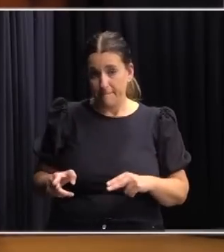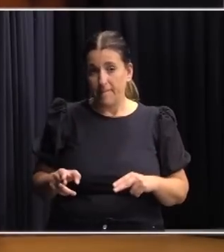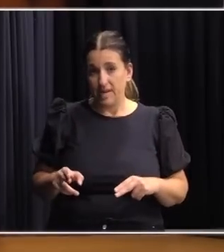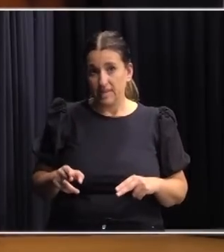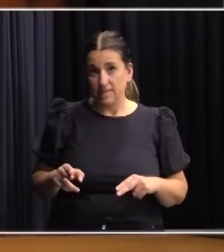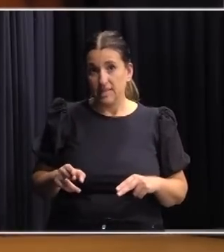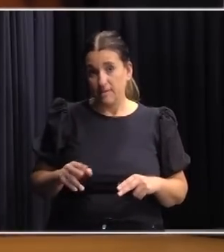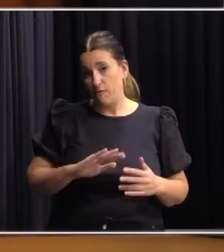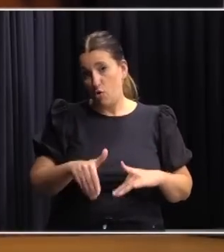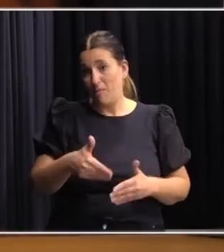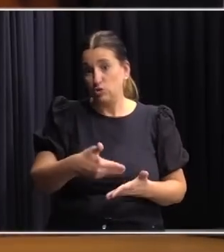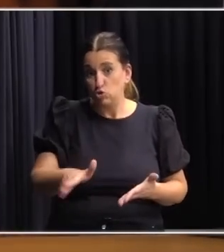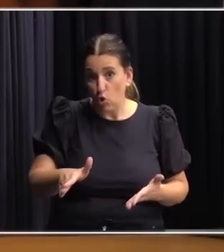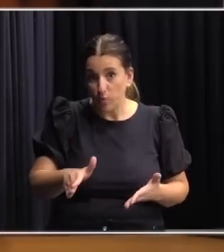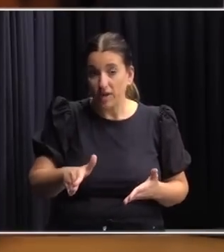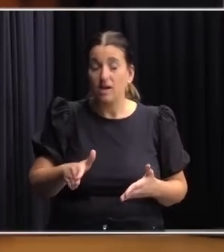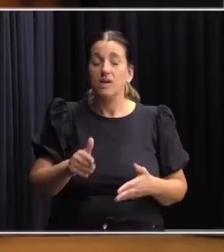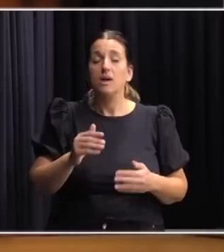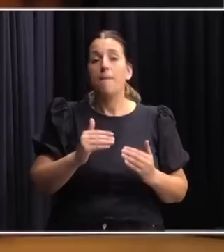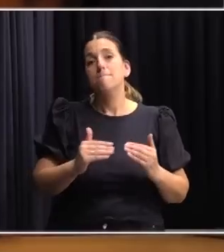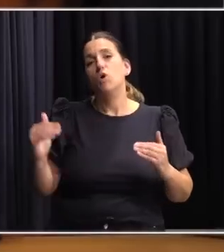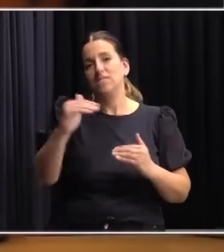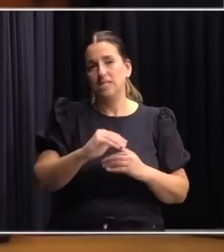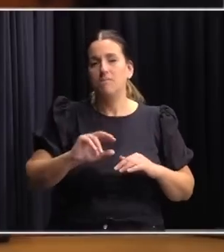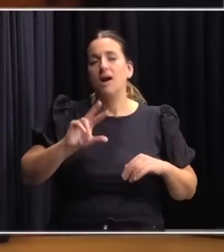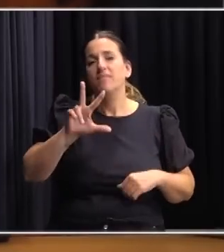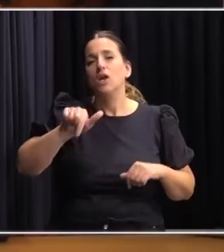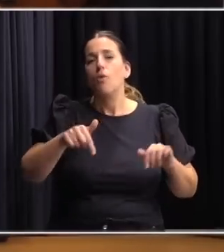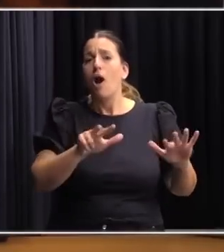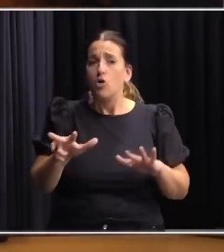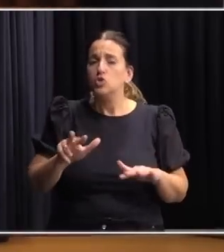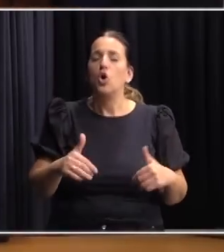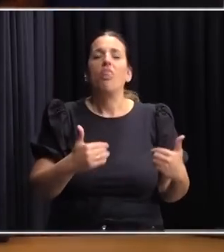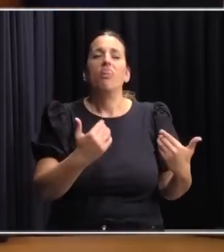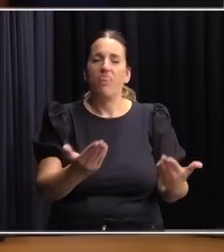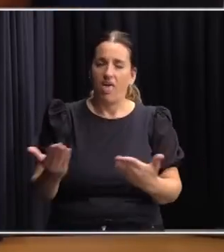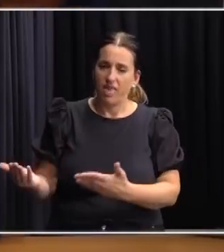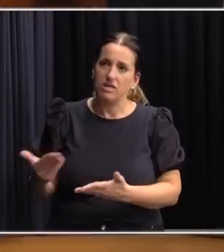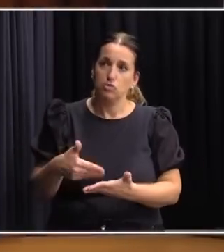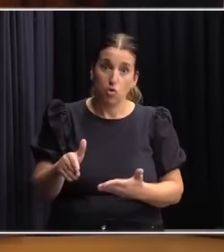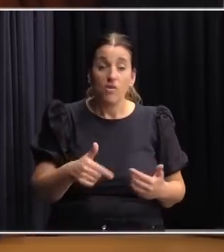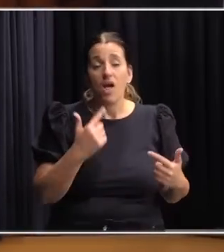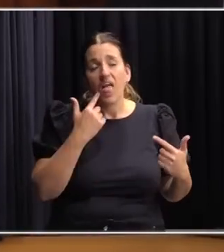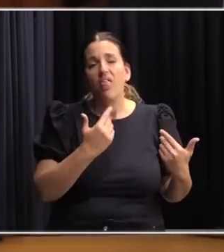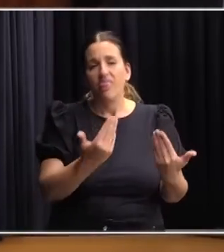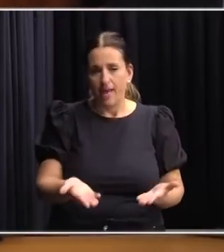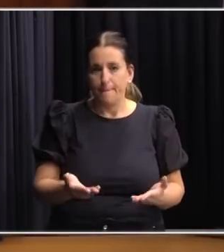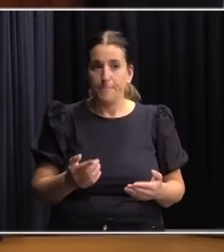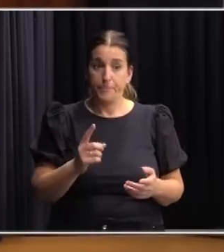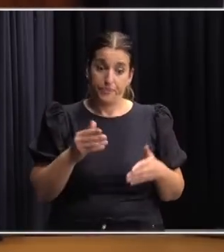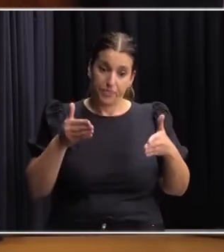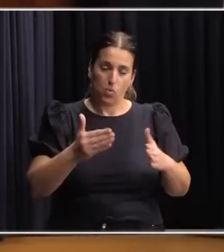es superávit pero ese exceso en el crecimiento por encima del planificado se va a volcar parte para